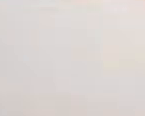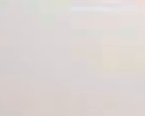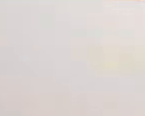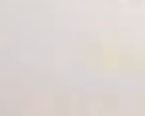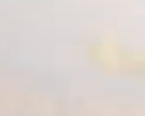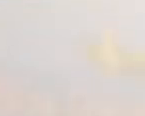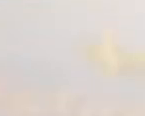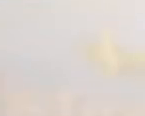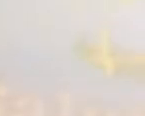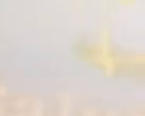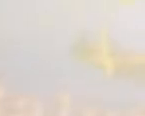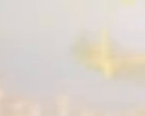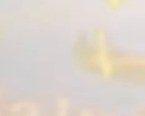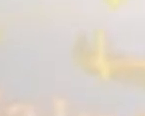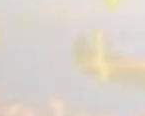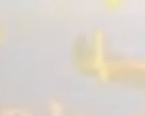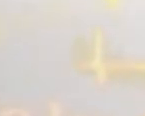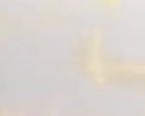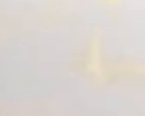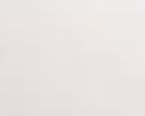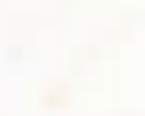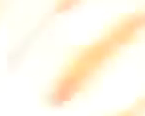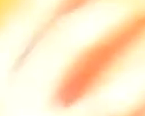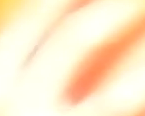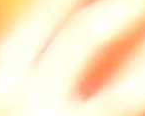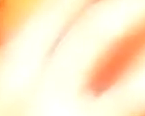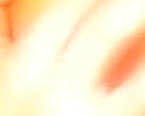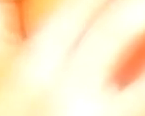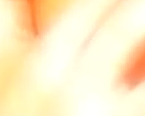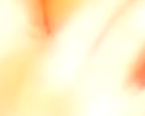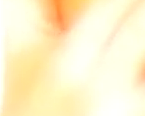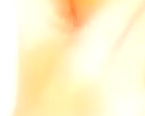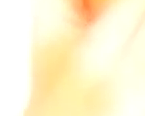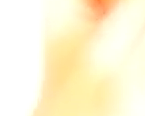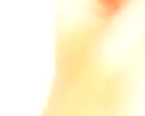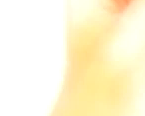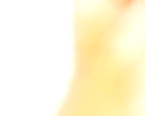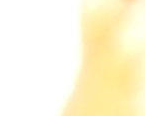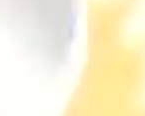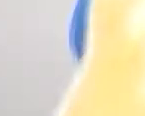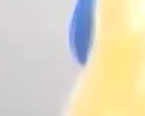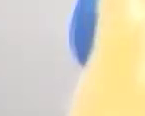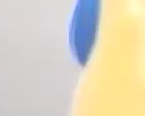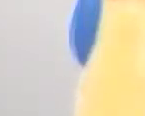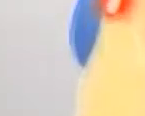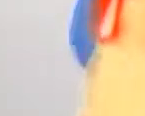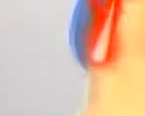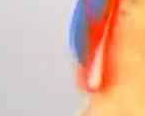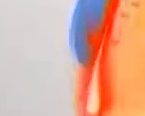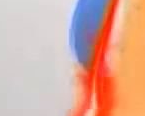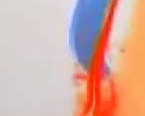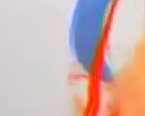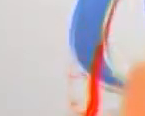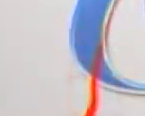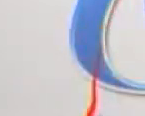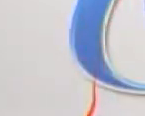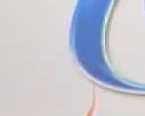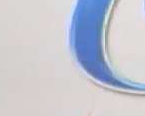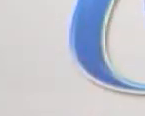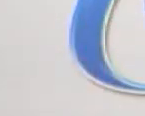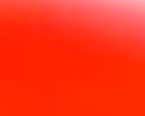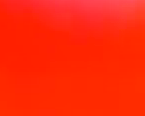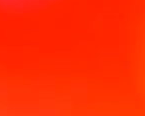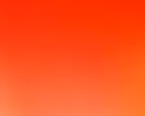Conexión vital. Un encuentro diario con la salud. Una cita armoniosa con el mundo.